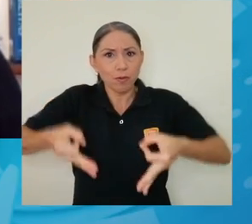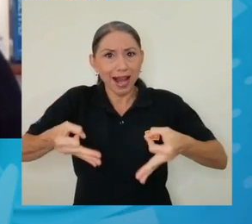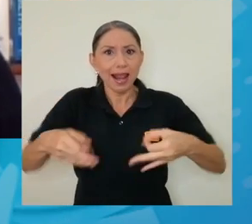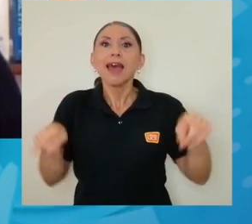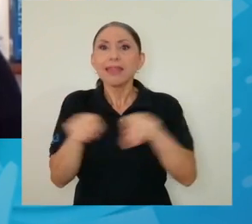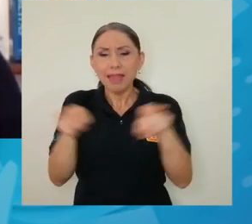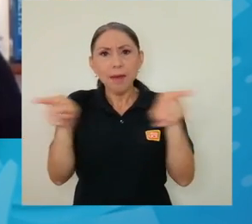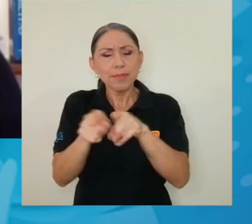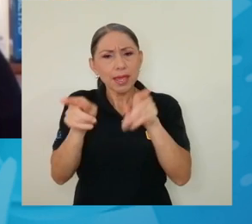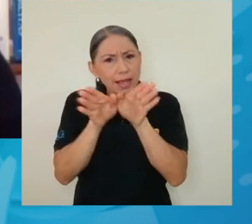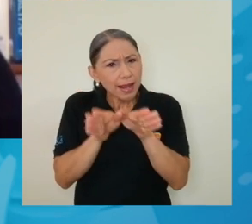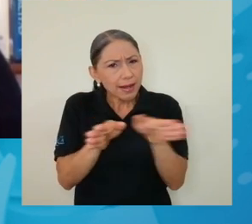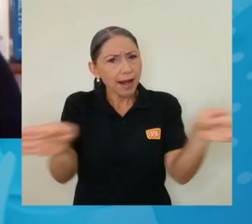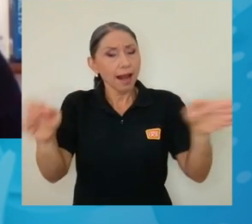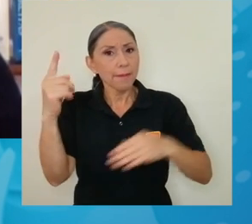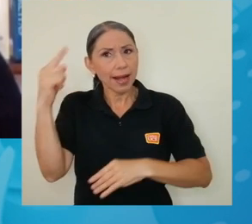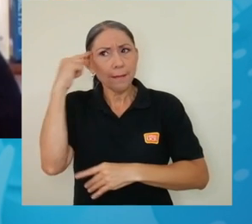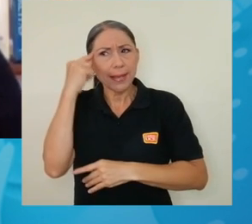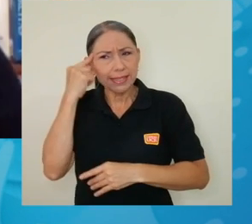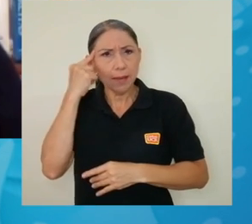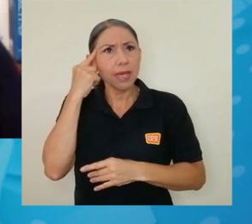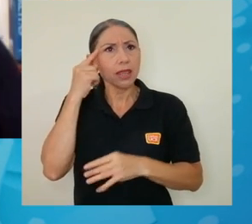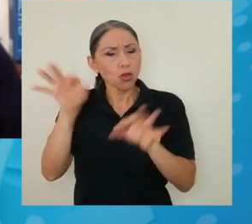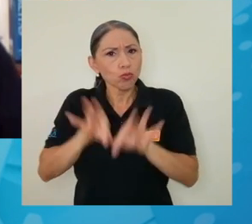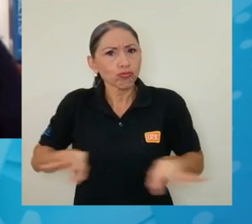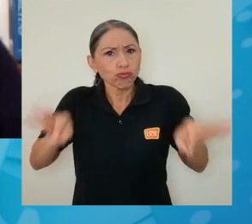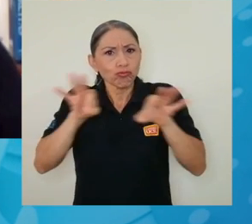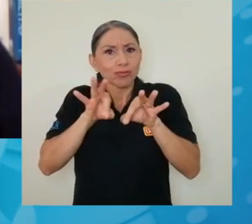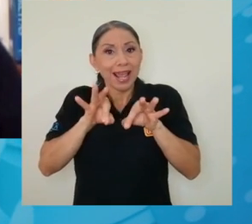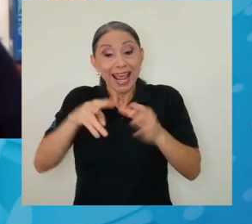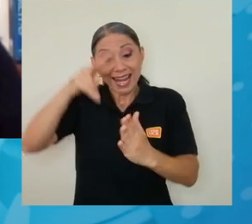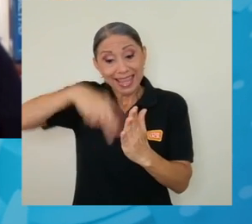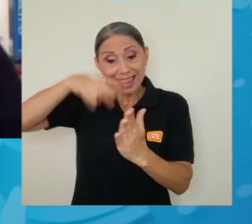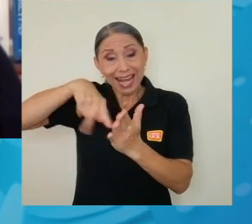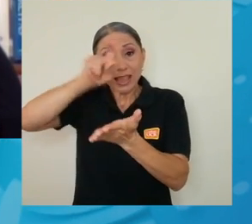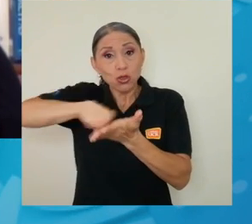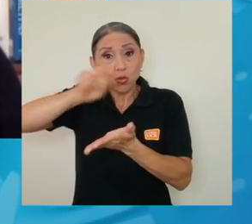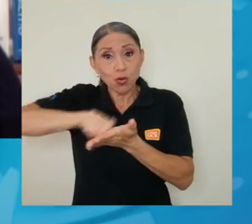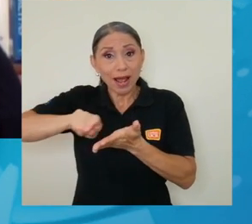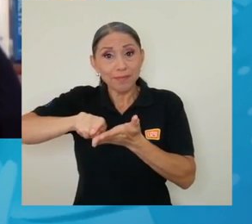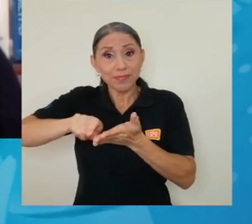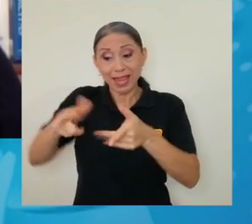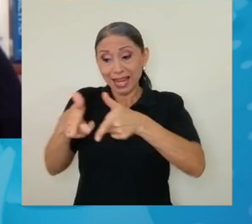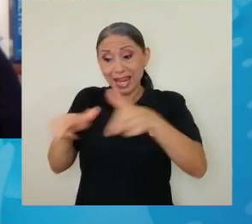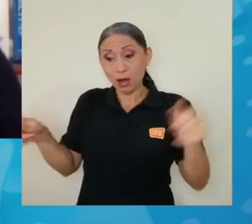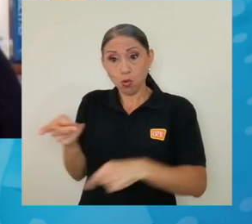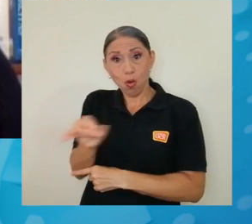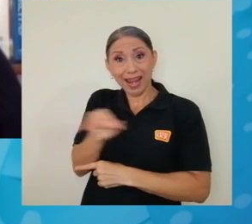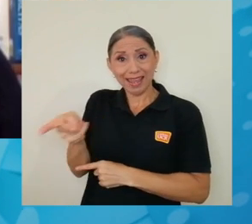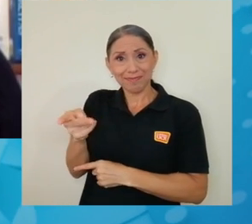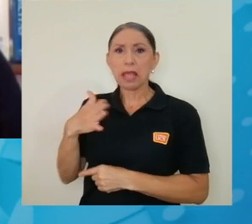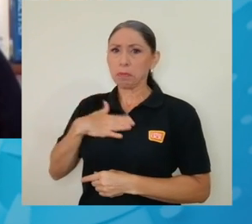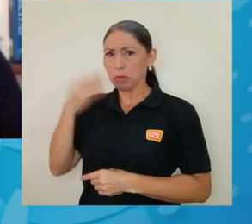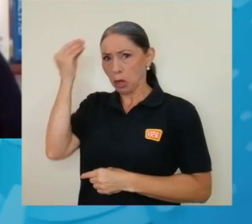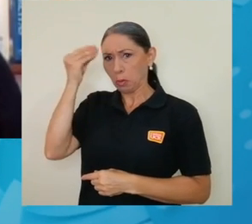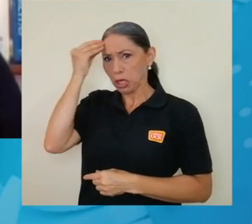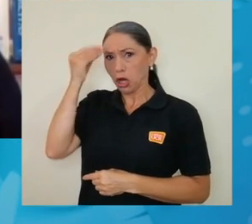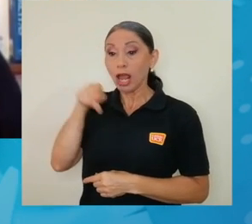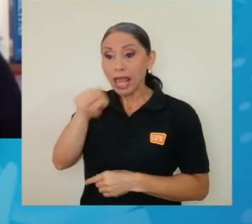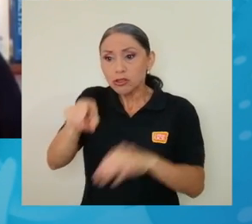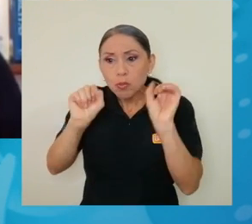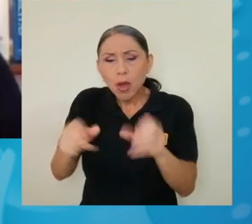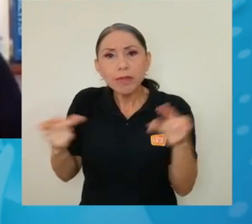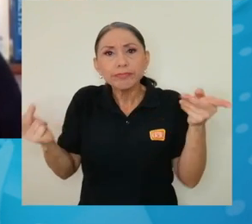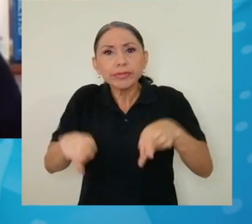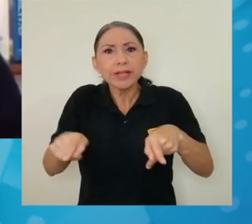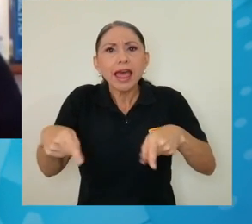sino también para generar un pensamiento crítico. La literatura y el lenguaje son, en mi opinión, el terreno propicio